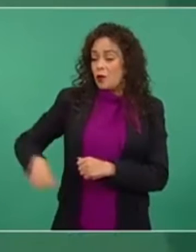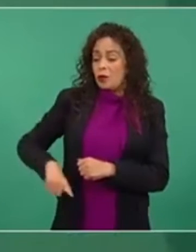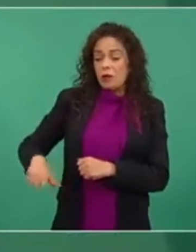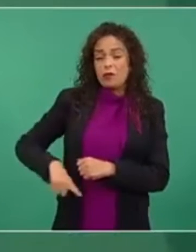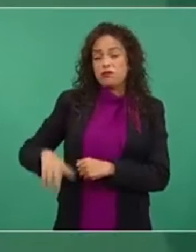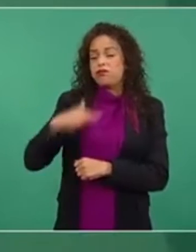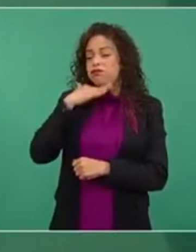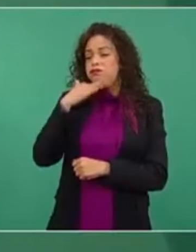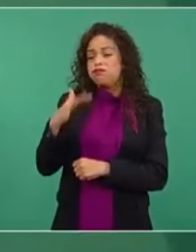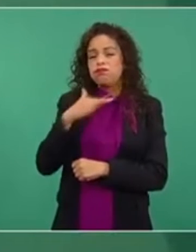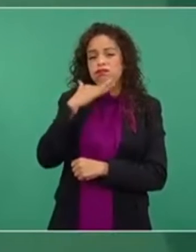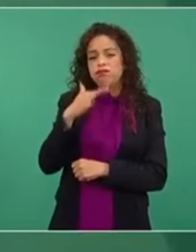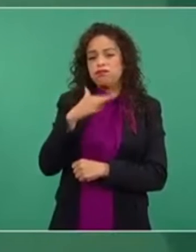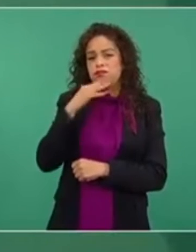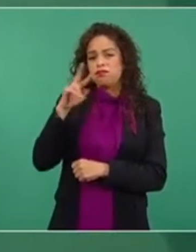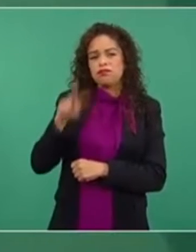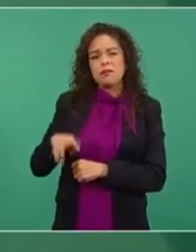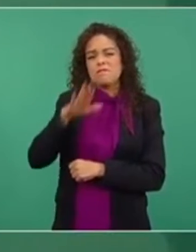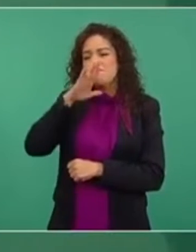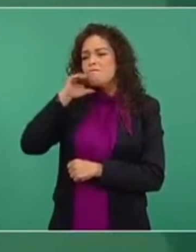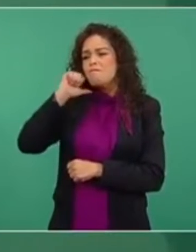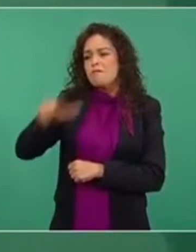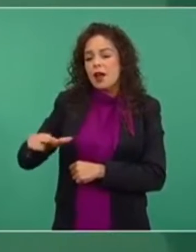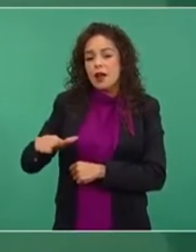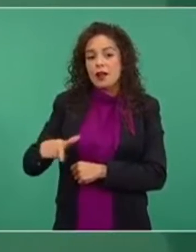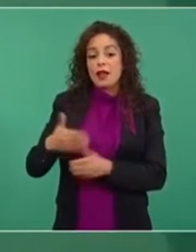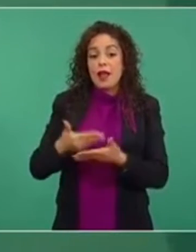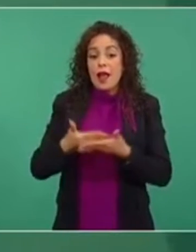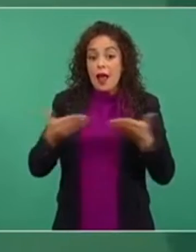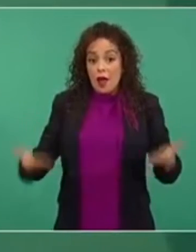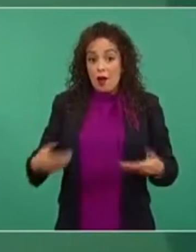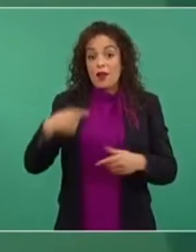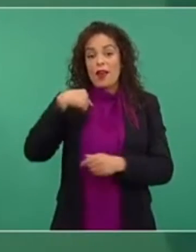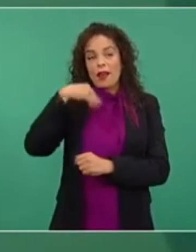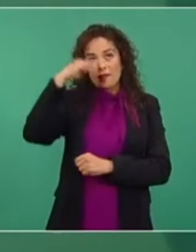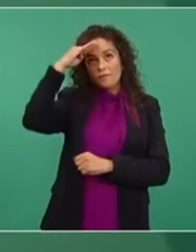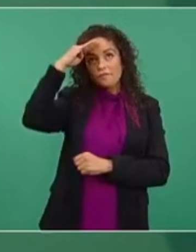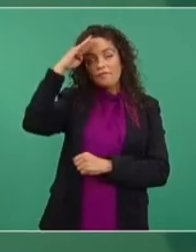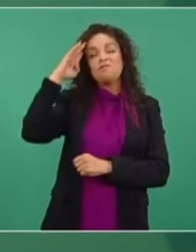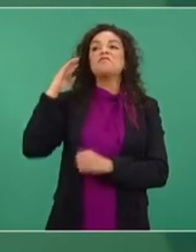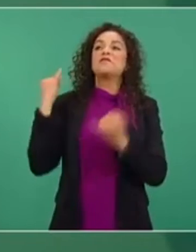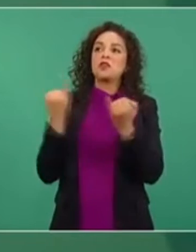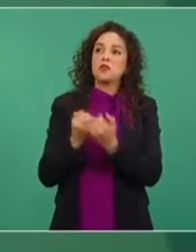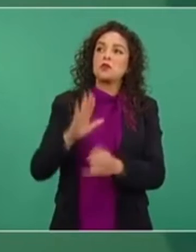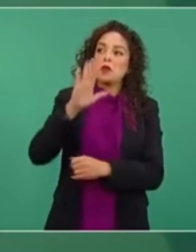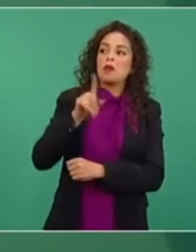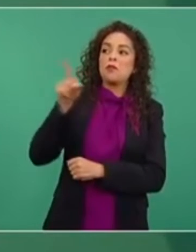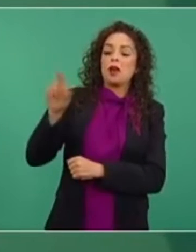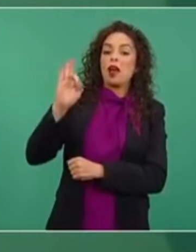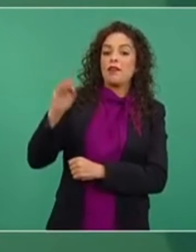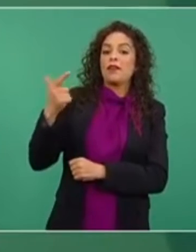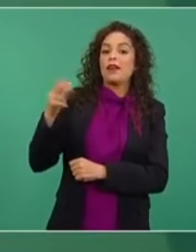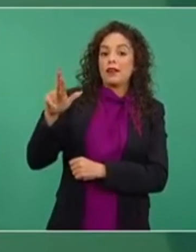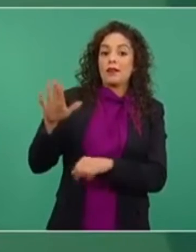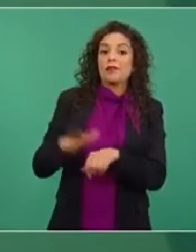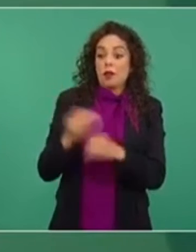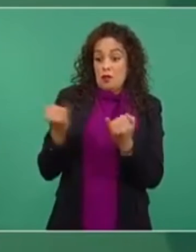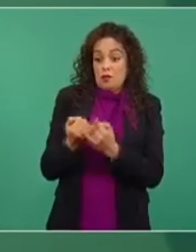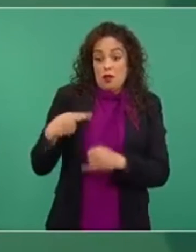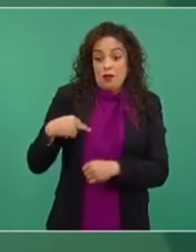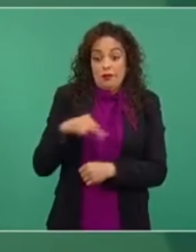que esto esté pasando en la fiscalía, porque nos pasa a nosotros. Lo importante es